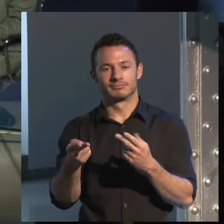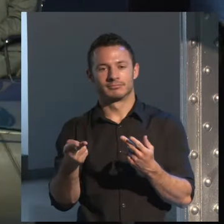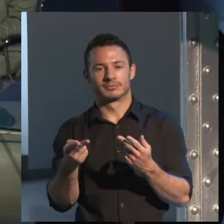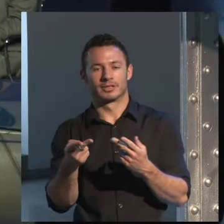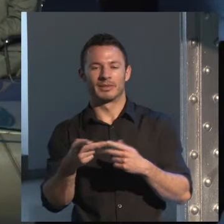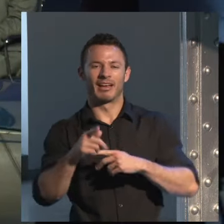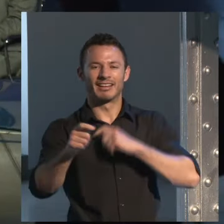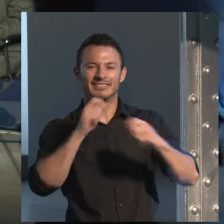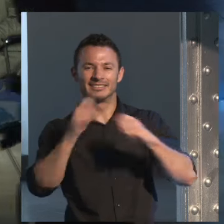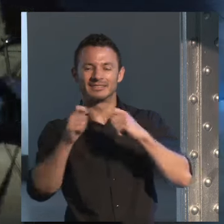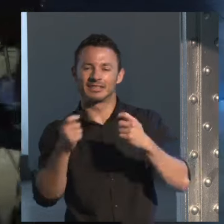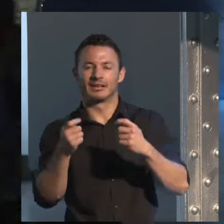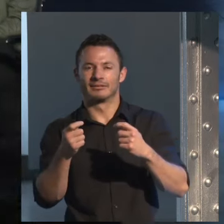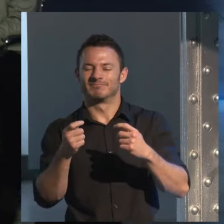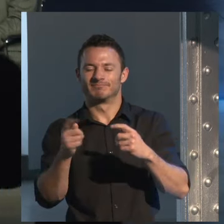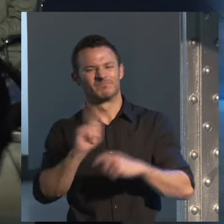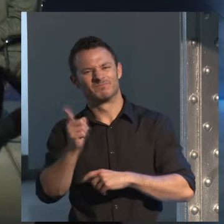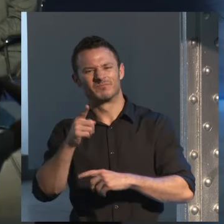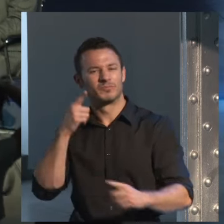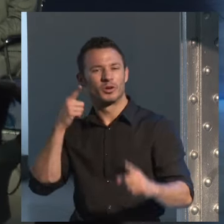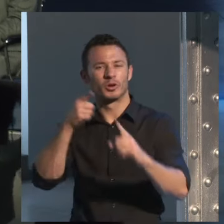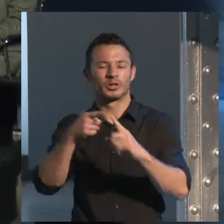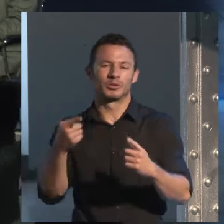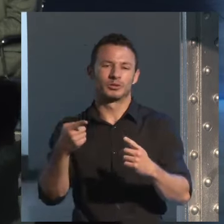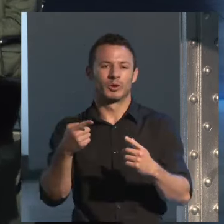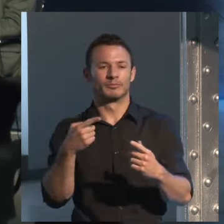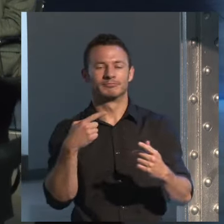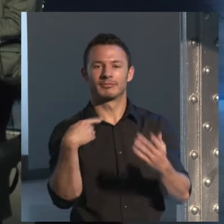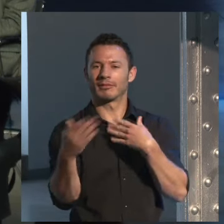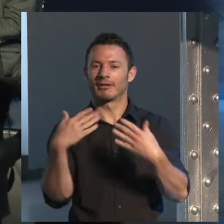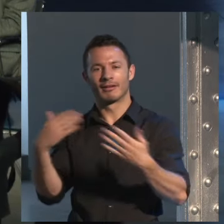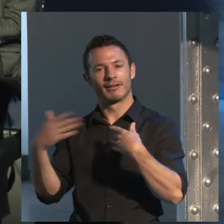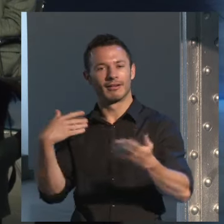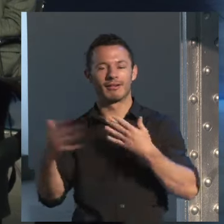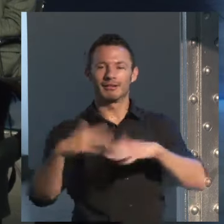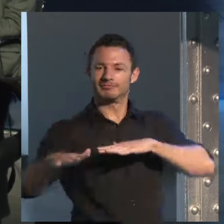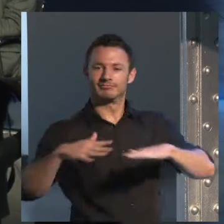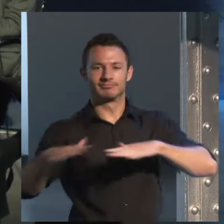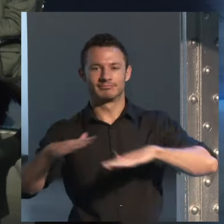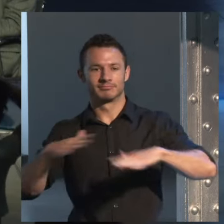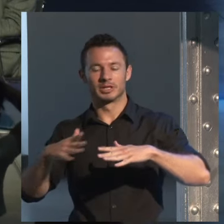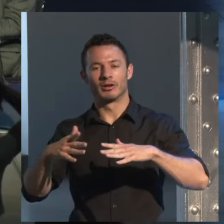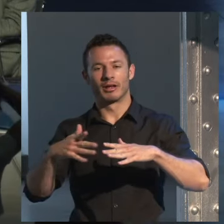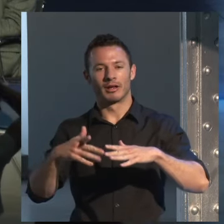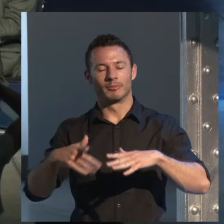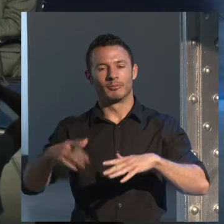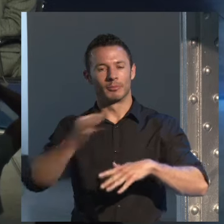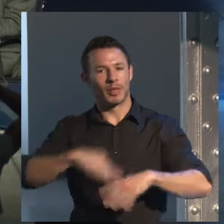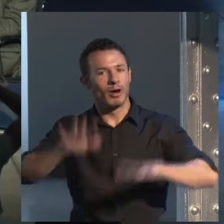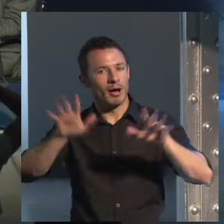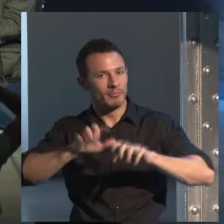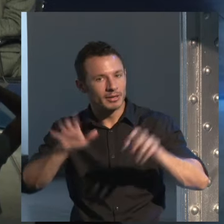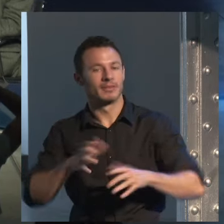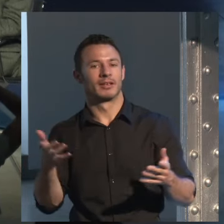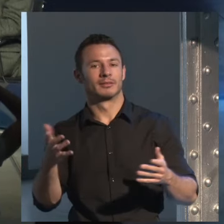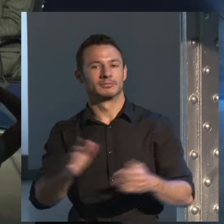más que una entrevista la intención es que mantengamos pues una conversación que sea muy dinámica, que sea muy instructiva, que incluso a ratos, por qué no,